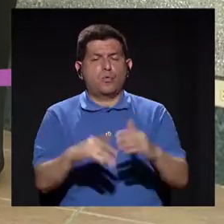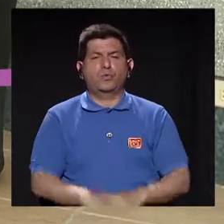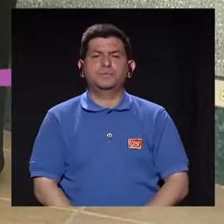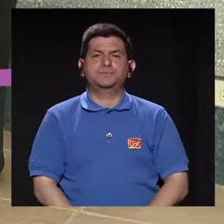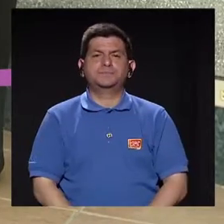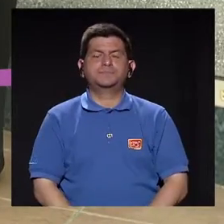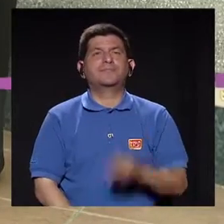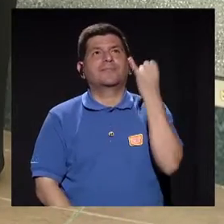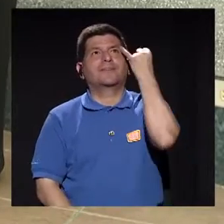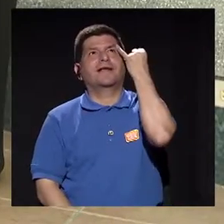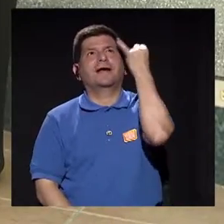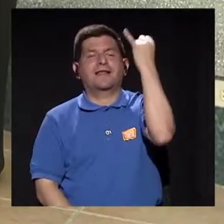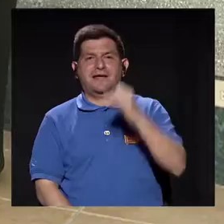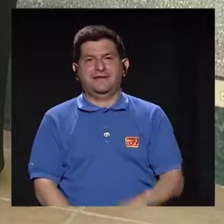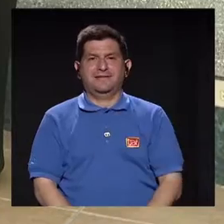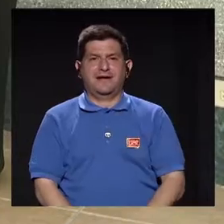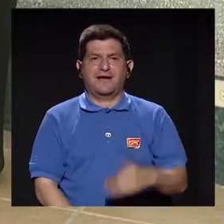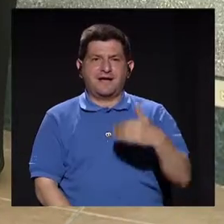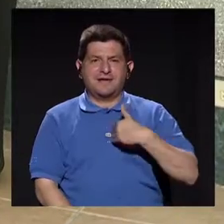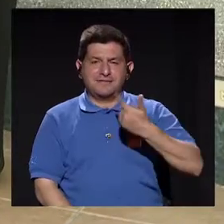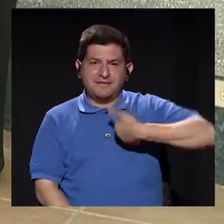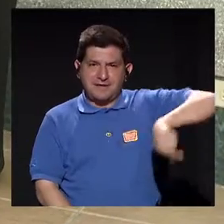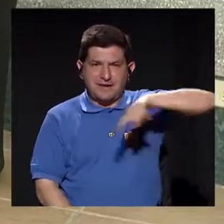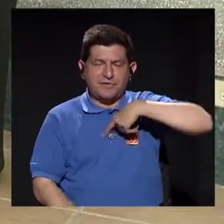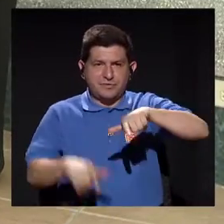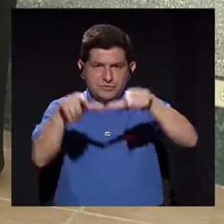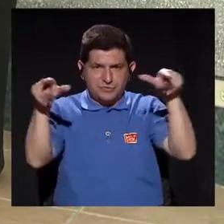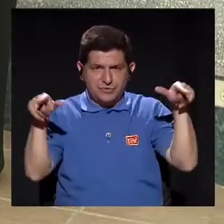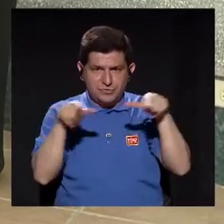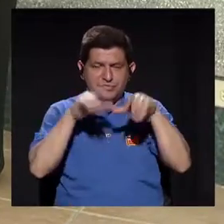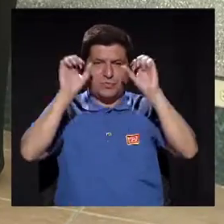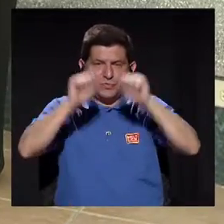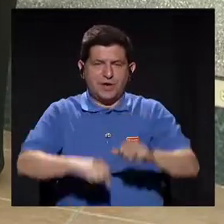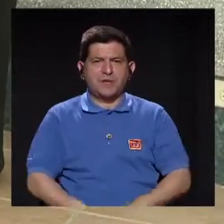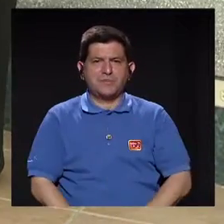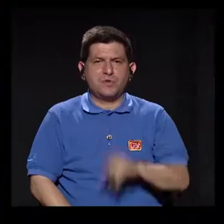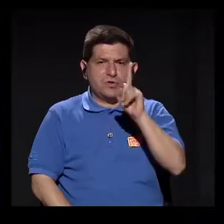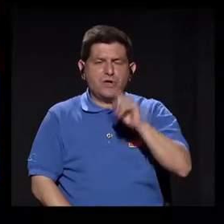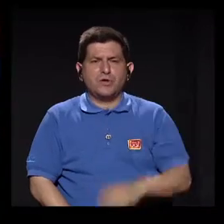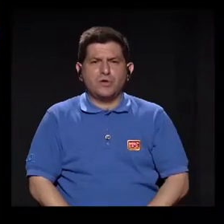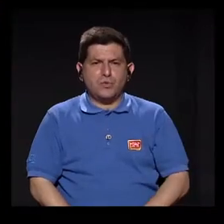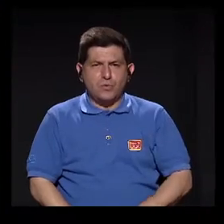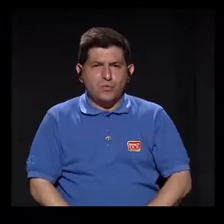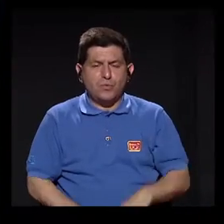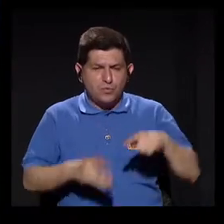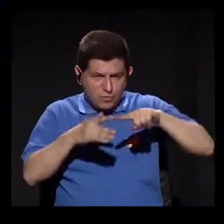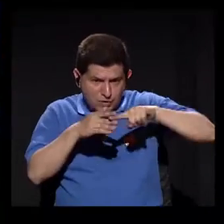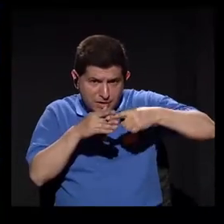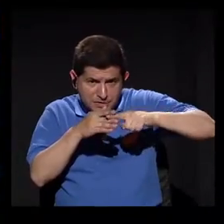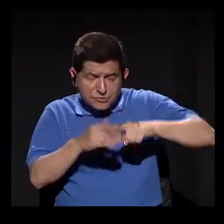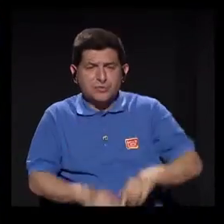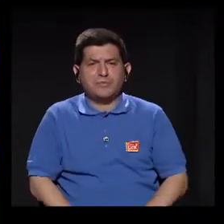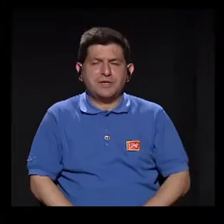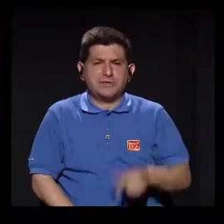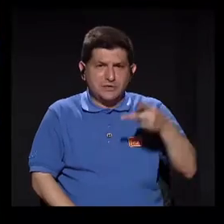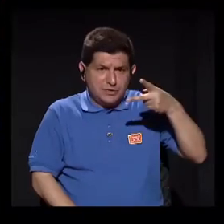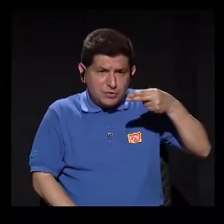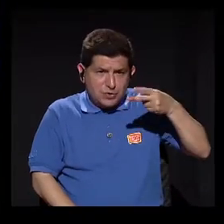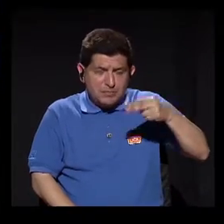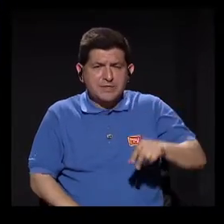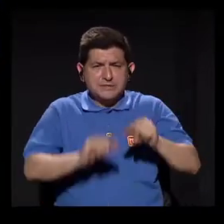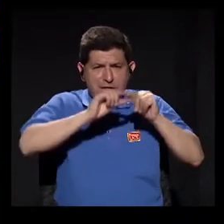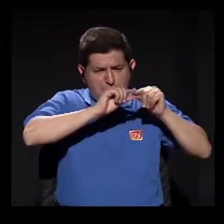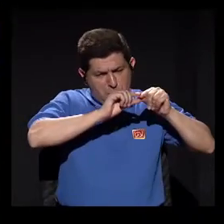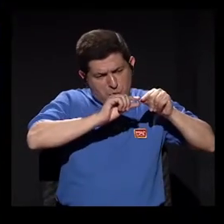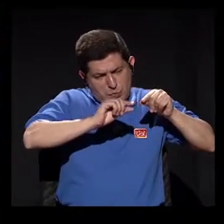De tal manera que la idea es que tengamos un lugar para poder pasar un instrumento, que es una pinza, solo que es una pinza